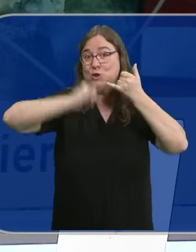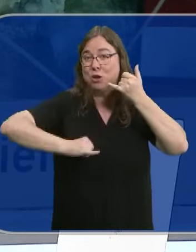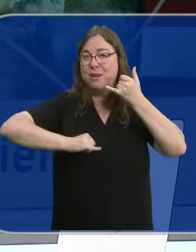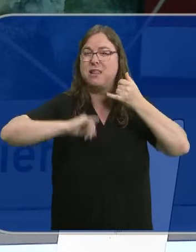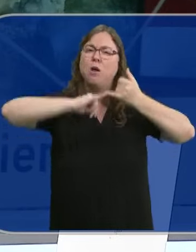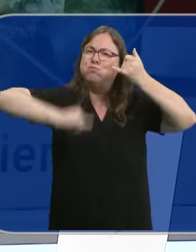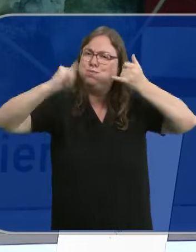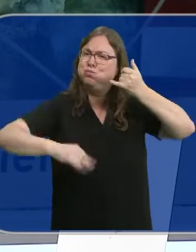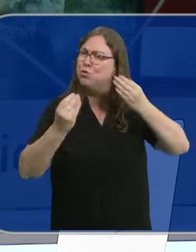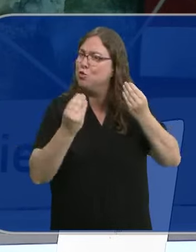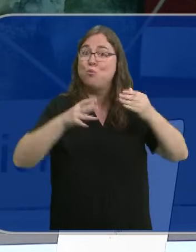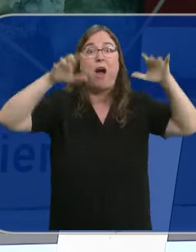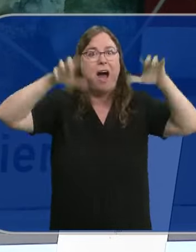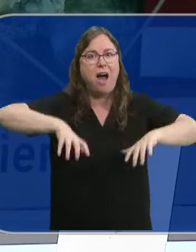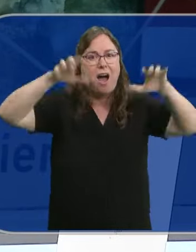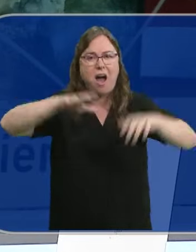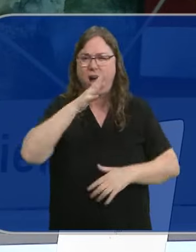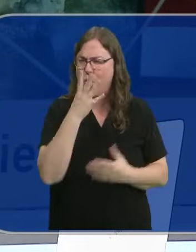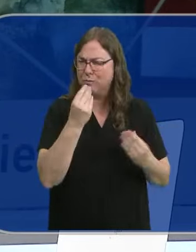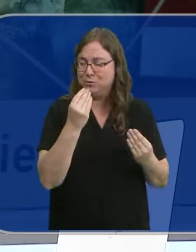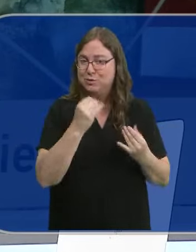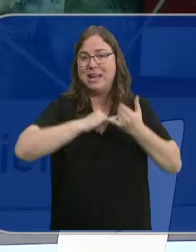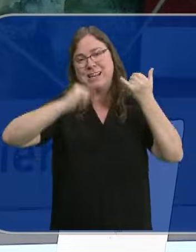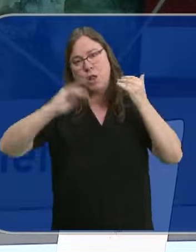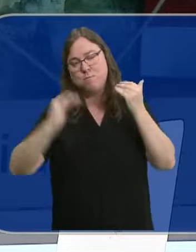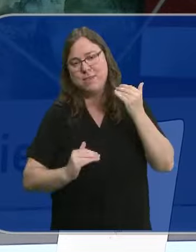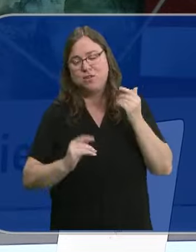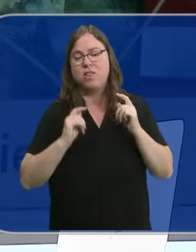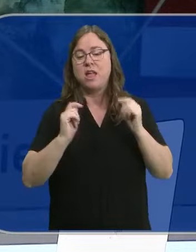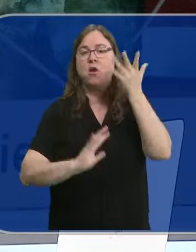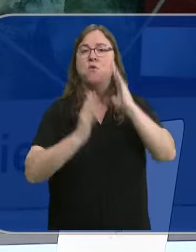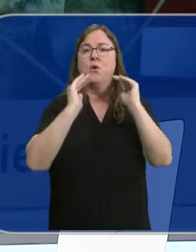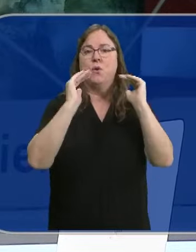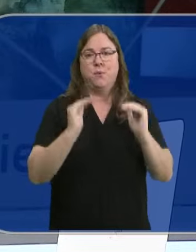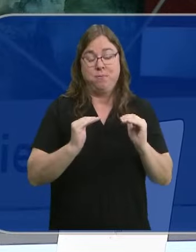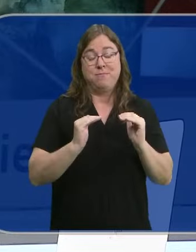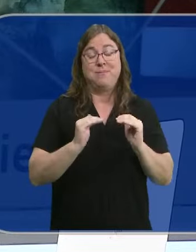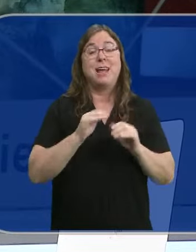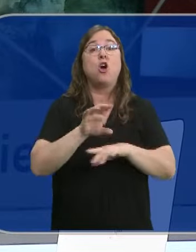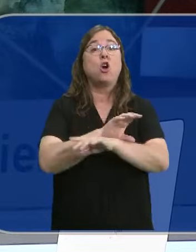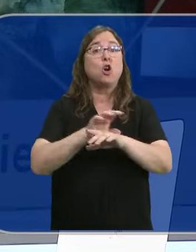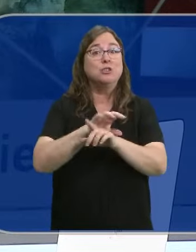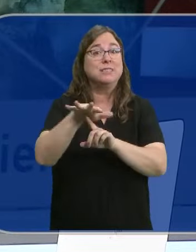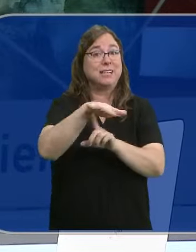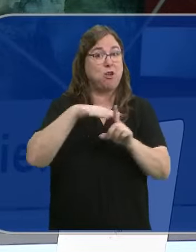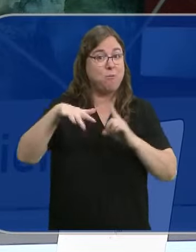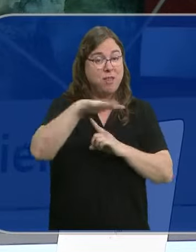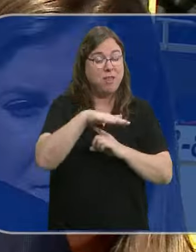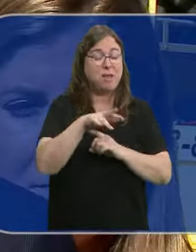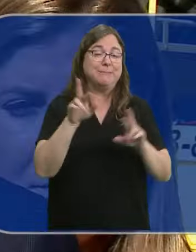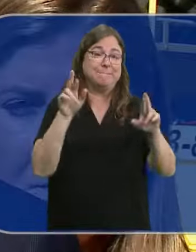con poco aparato eléctrico y sí, mucha agua han contribuido a todo esto. El consejero de Medio Ambiente espera que la dinámica se mantenga.